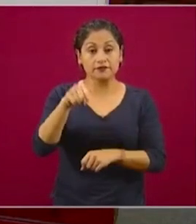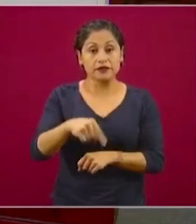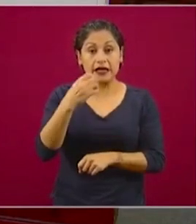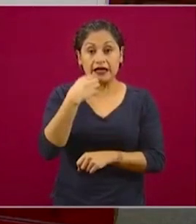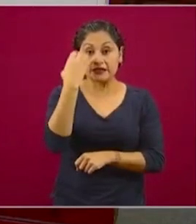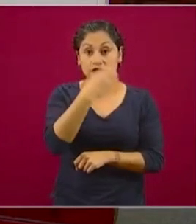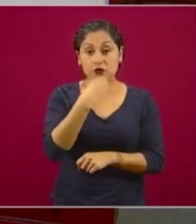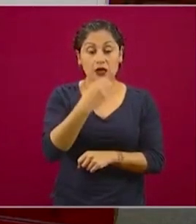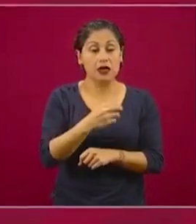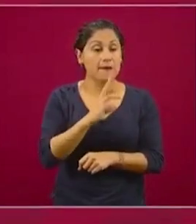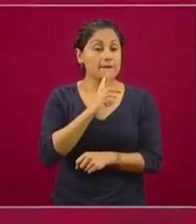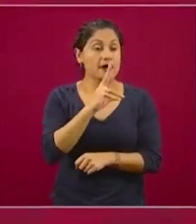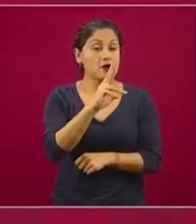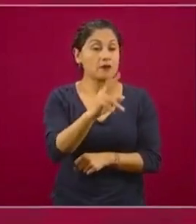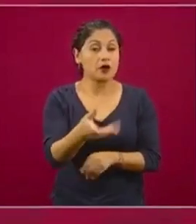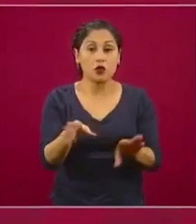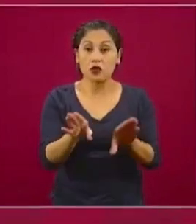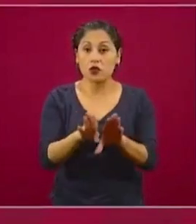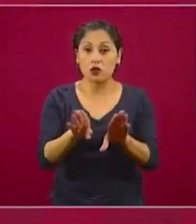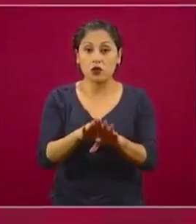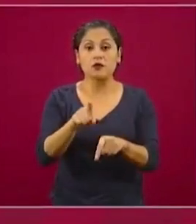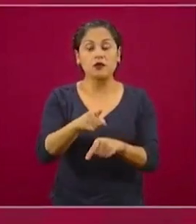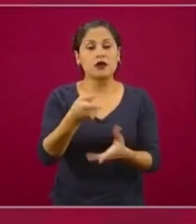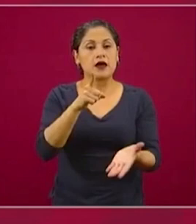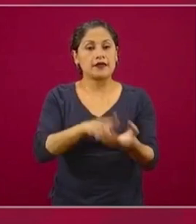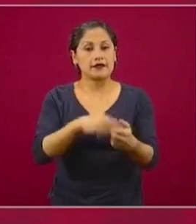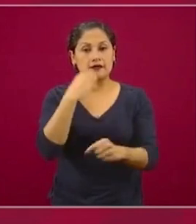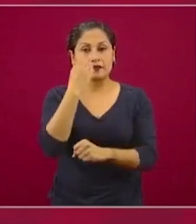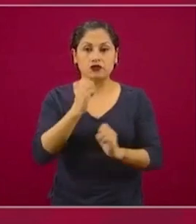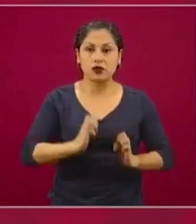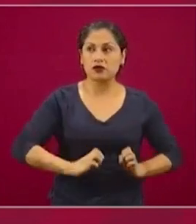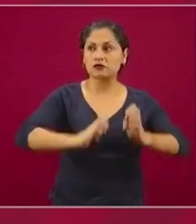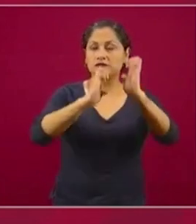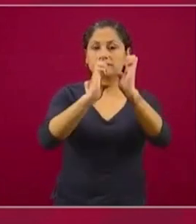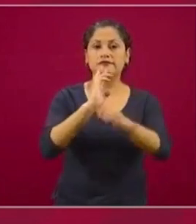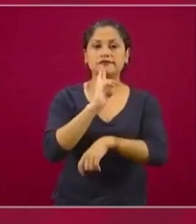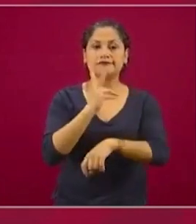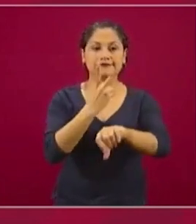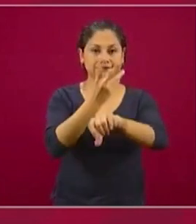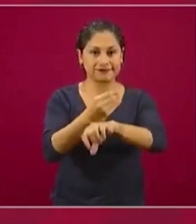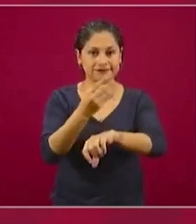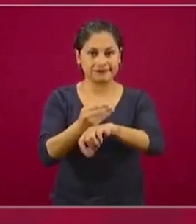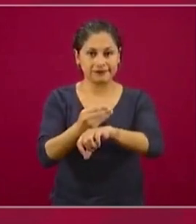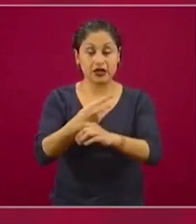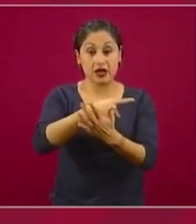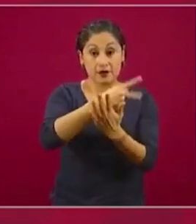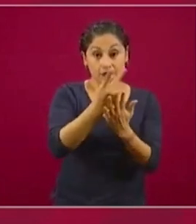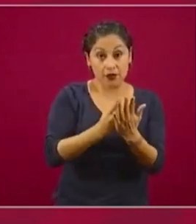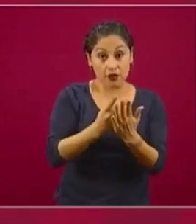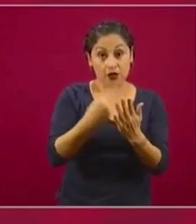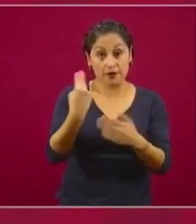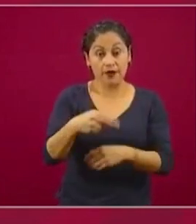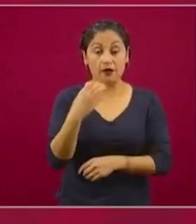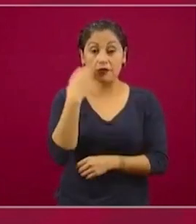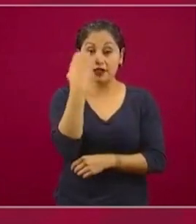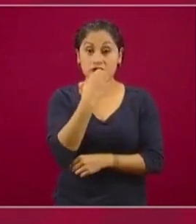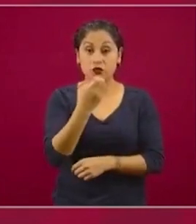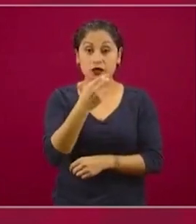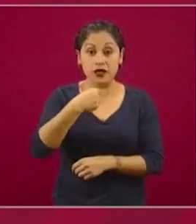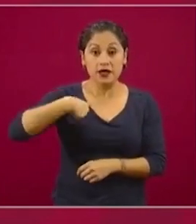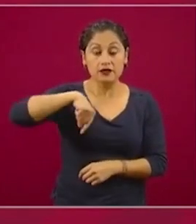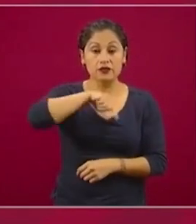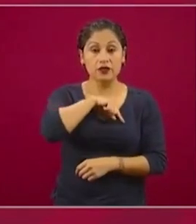condiciones, es la infraestructura escolar. El programa La Escuela es Nuestra constituye sólidos